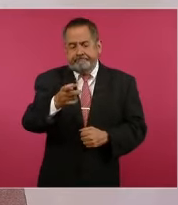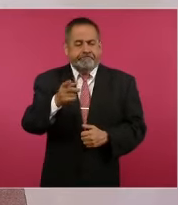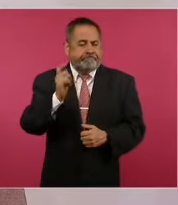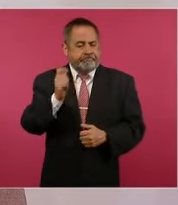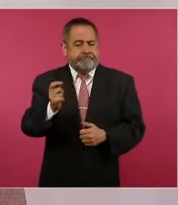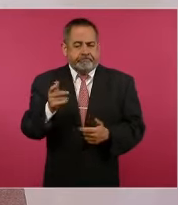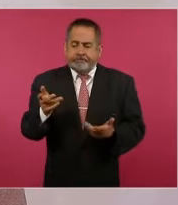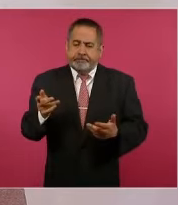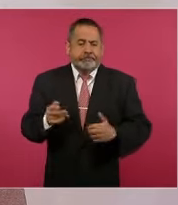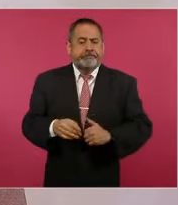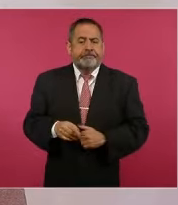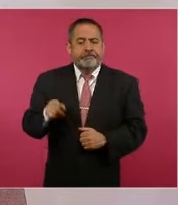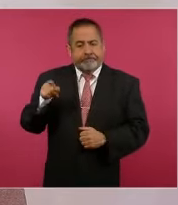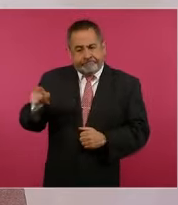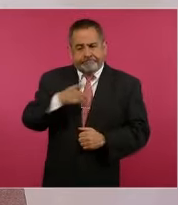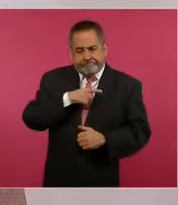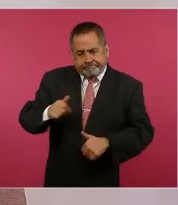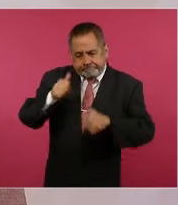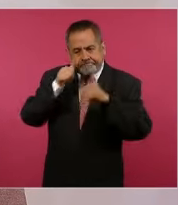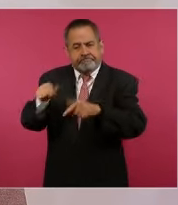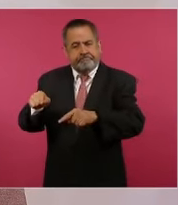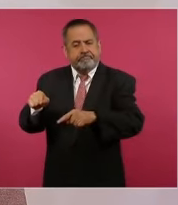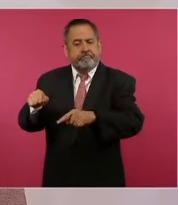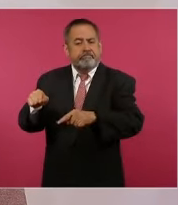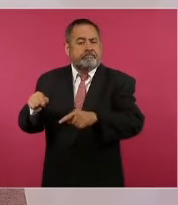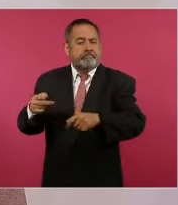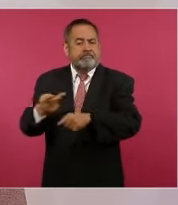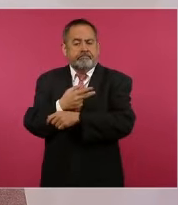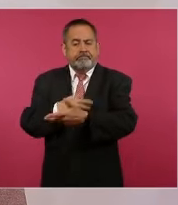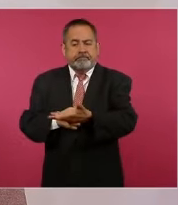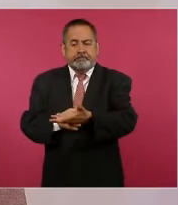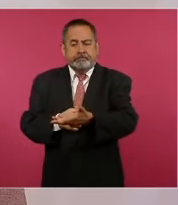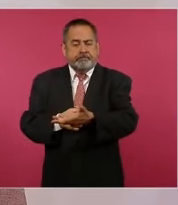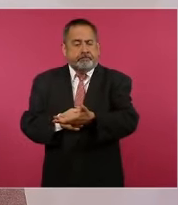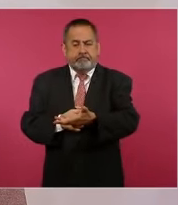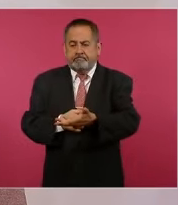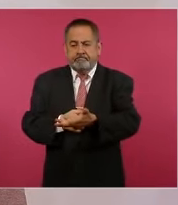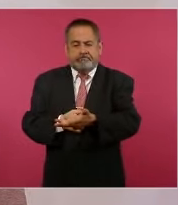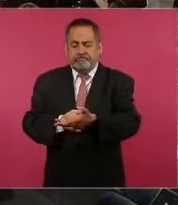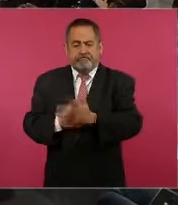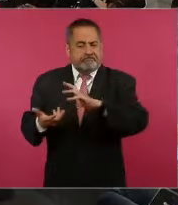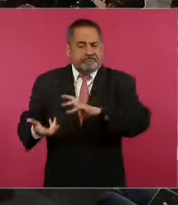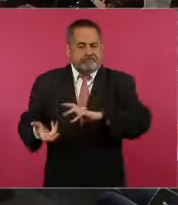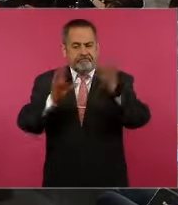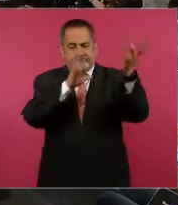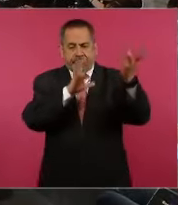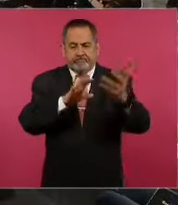porque está totalmente fuera de control,